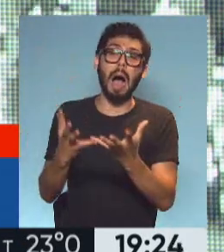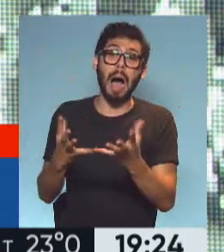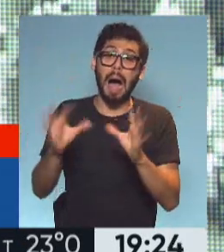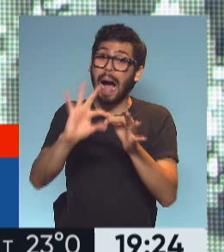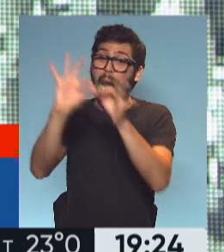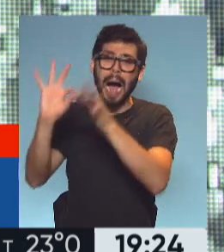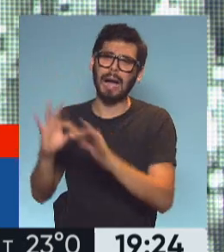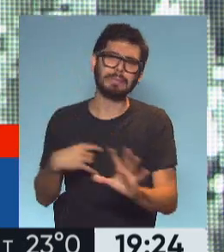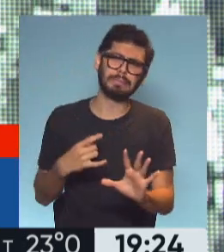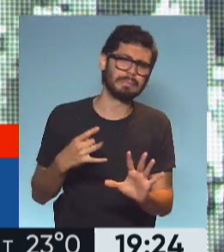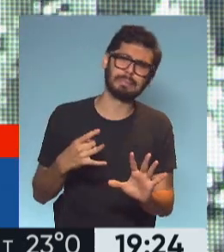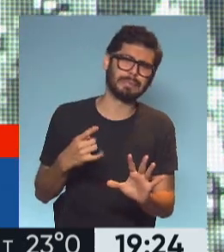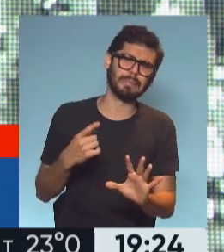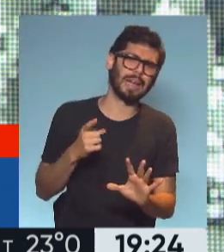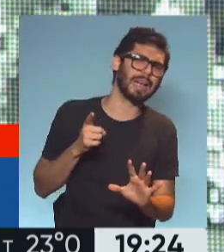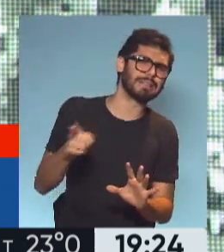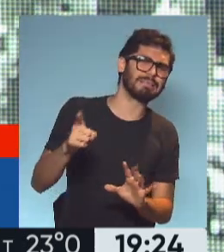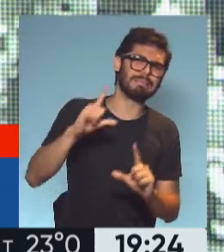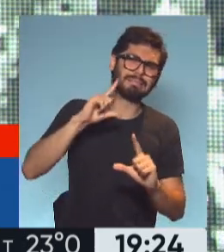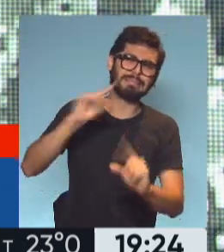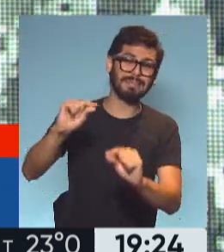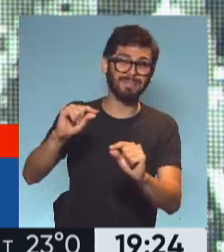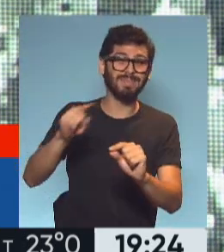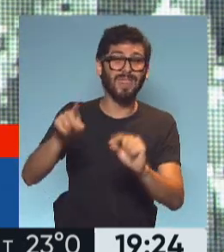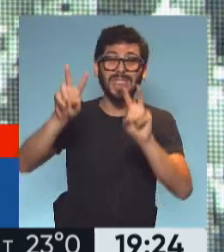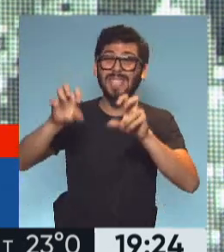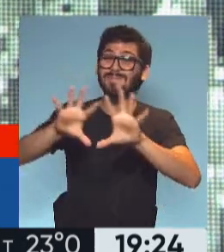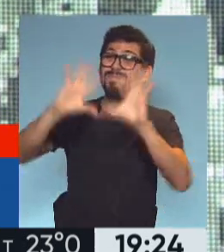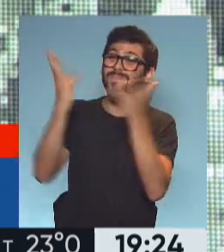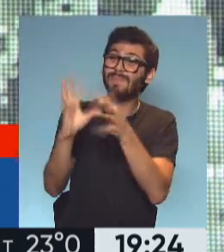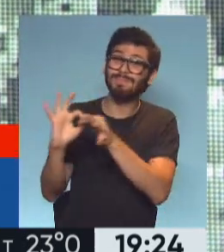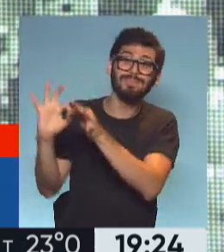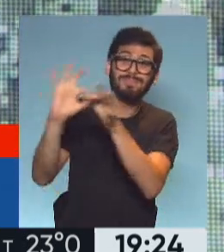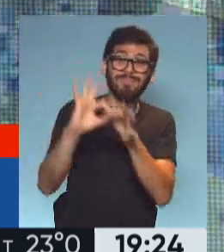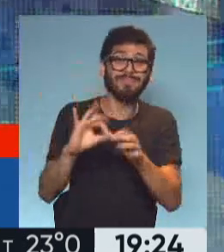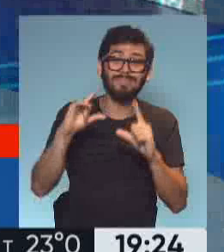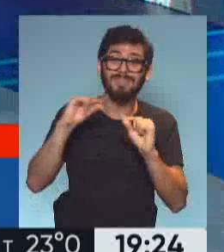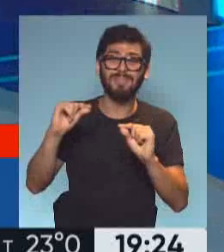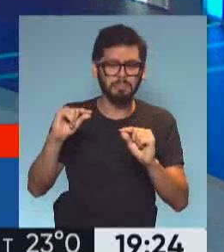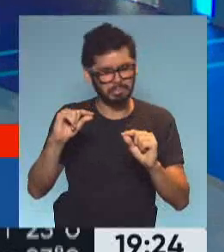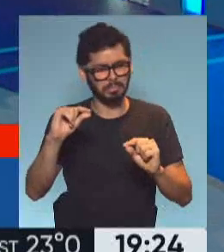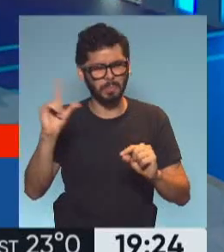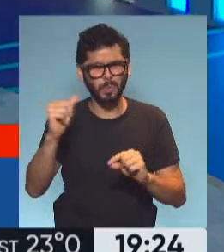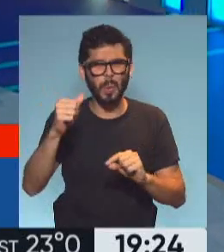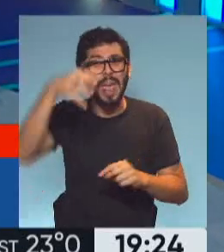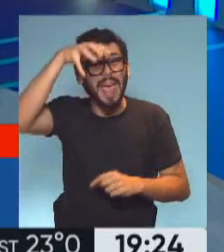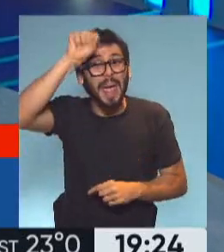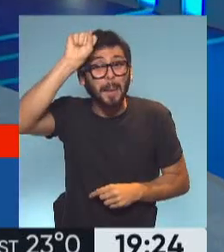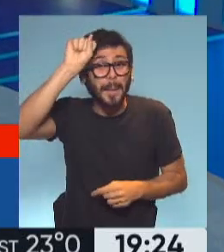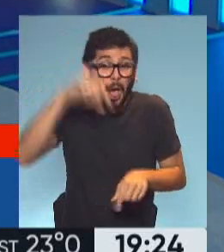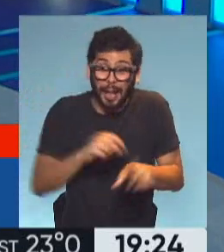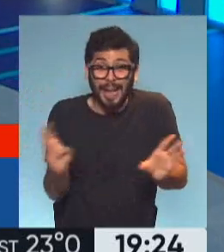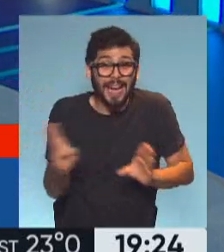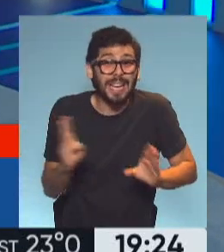crítica muy feroz a los procesos de globalización y de integración. Qué increíble para un canciller, Para un canciller en esta época, ¿no?